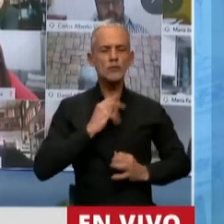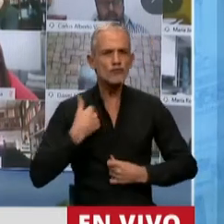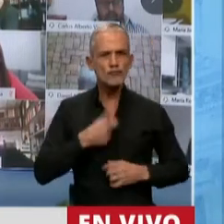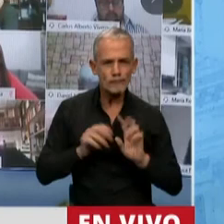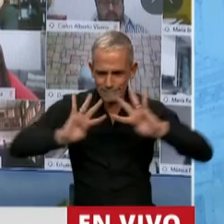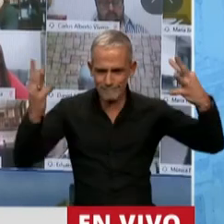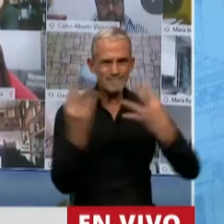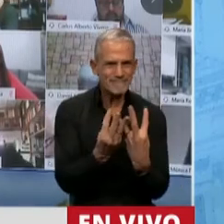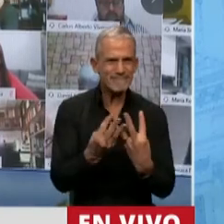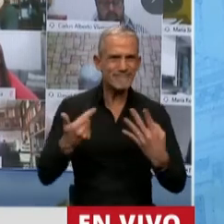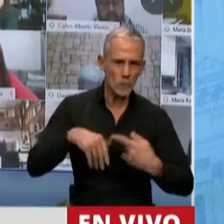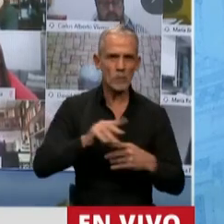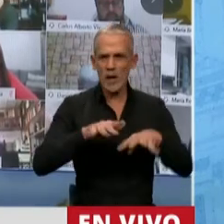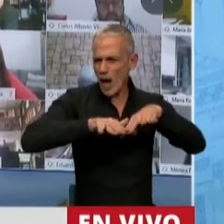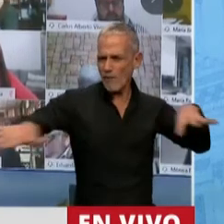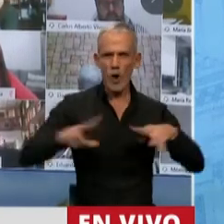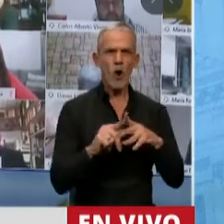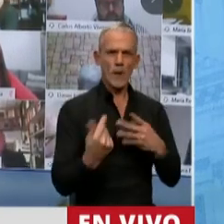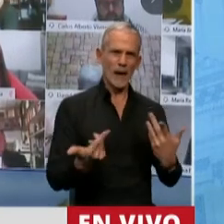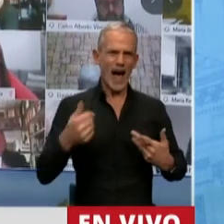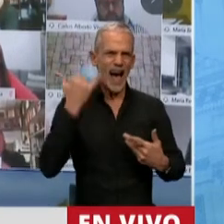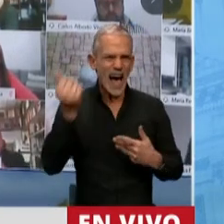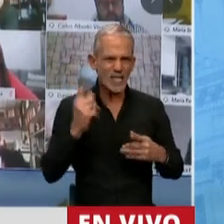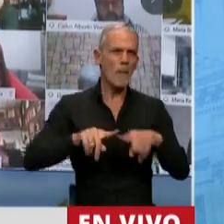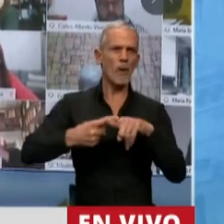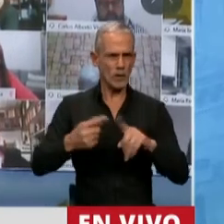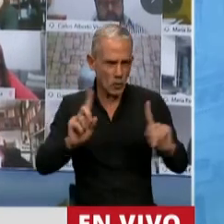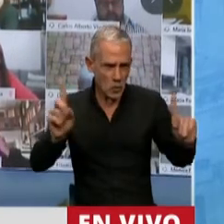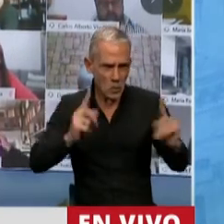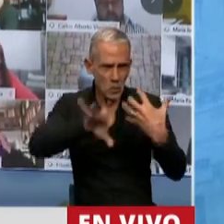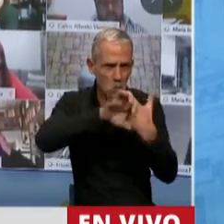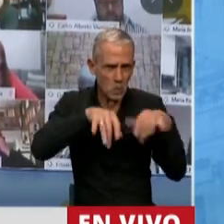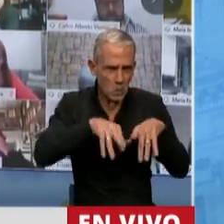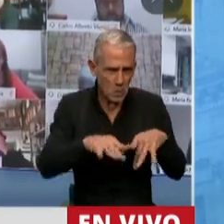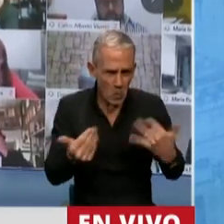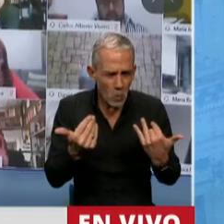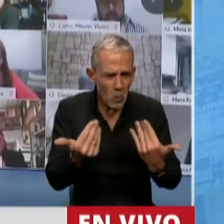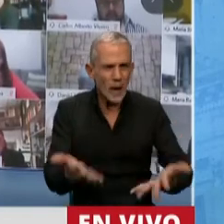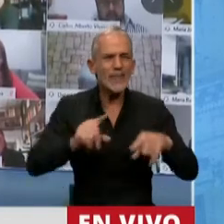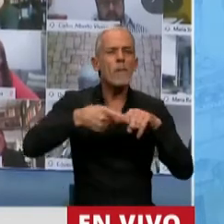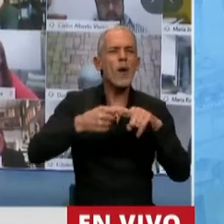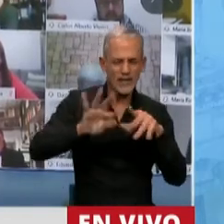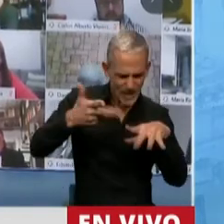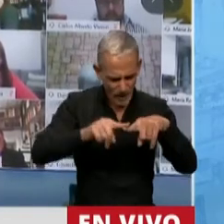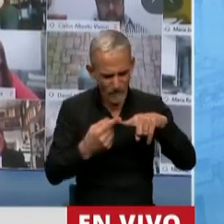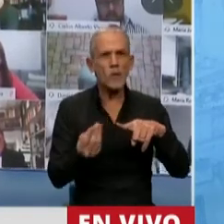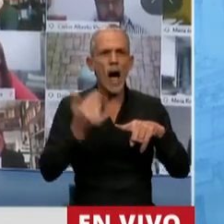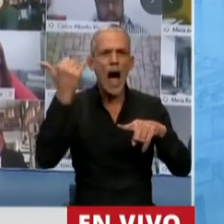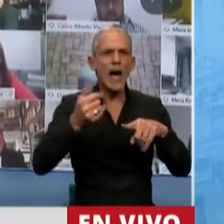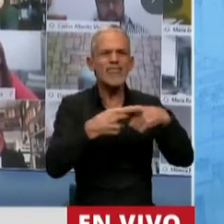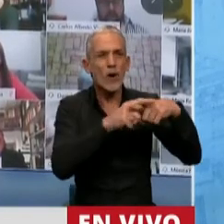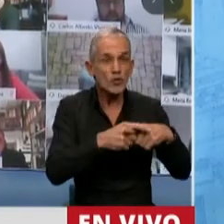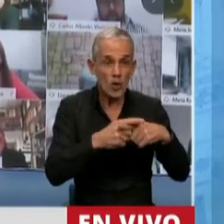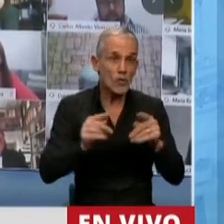encerrarse entre cortinados y alfombras para sentir que uno está haciendo política. No lo creo. Yo creo que la política se hace donde uno tiene que